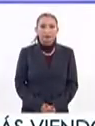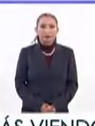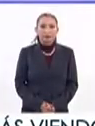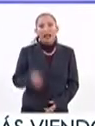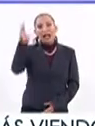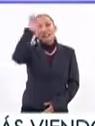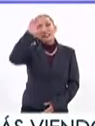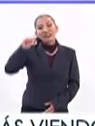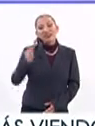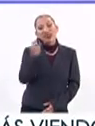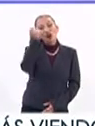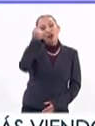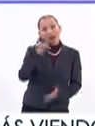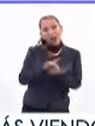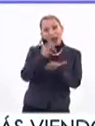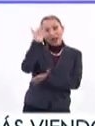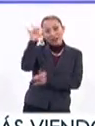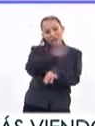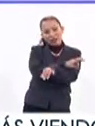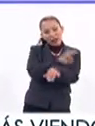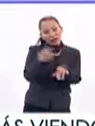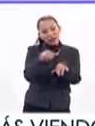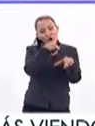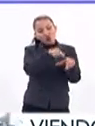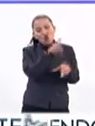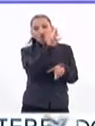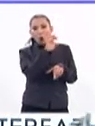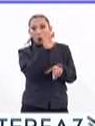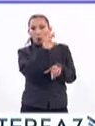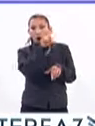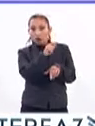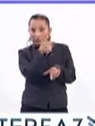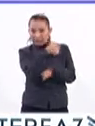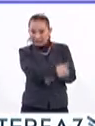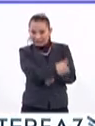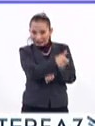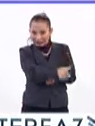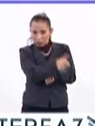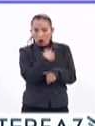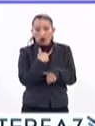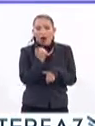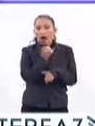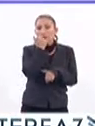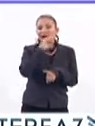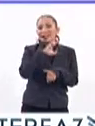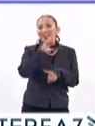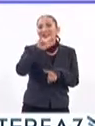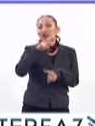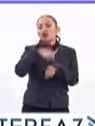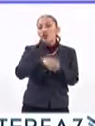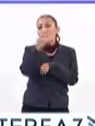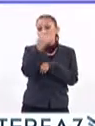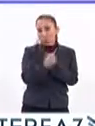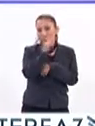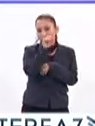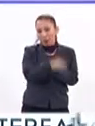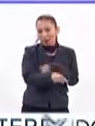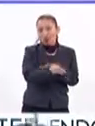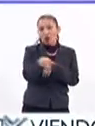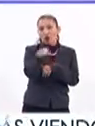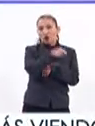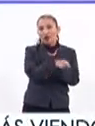Ciencia y tecnología. Gracias al diseño de un robot autónomo, alumnos del CSIT número 9, precisamente